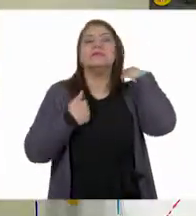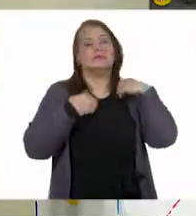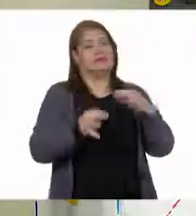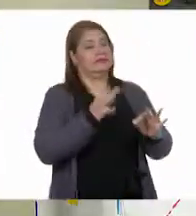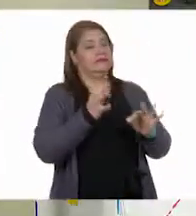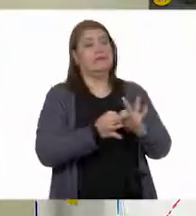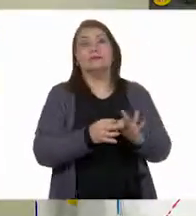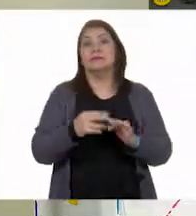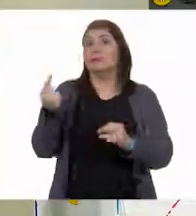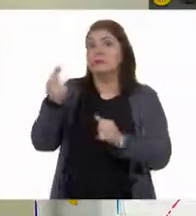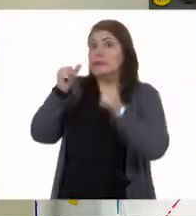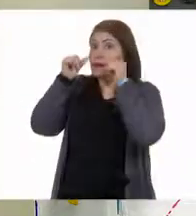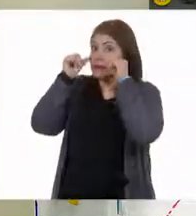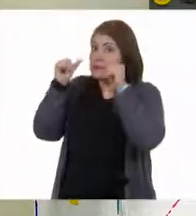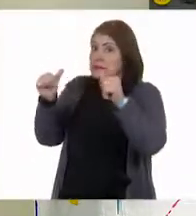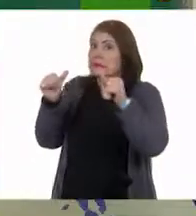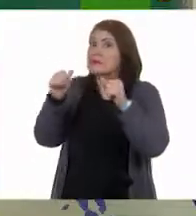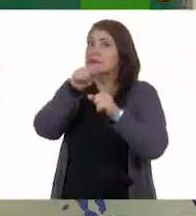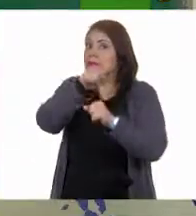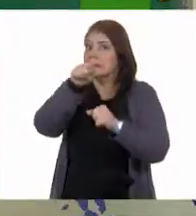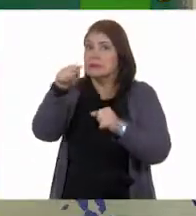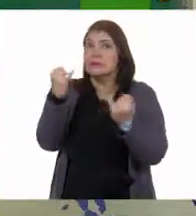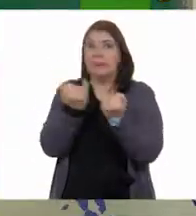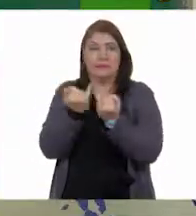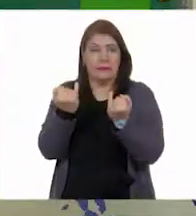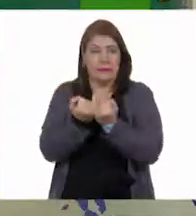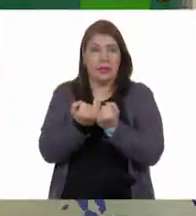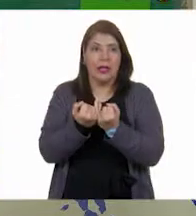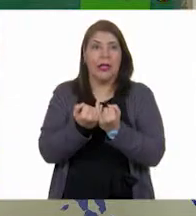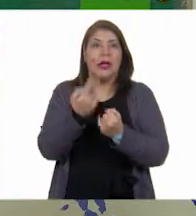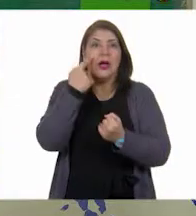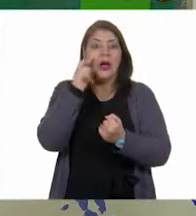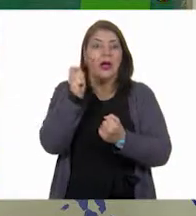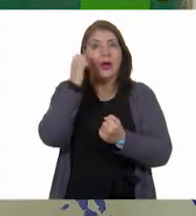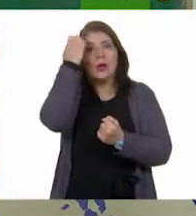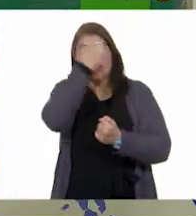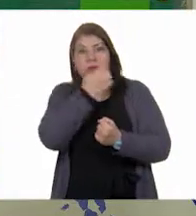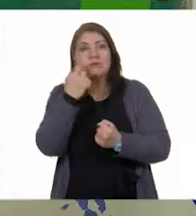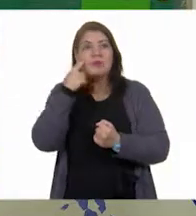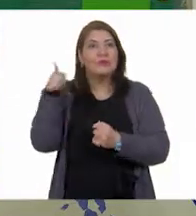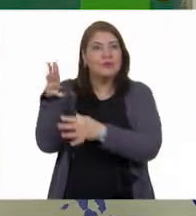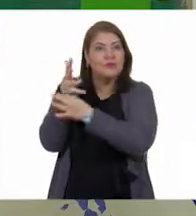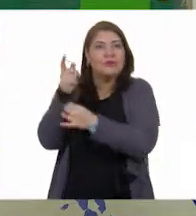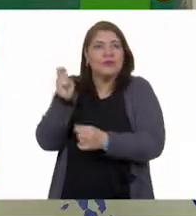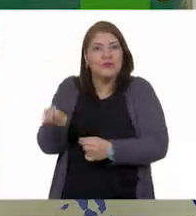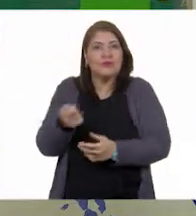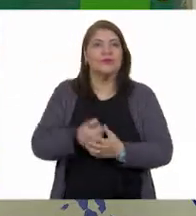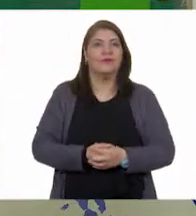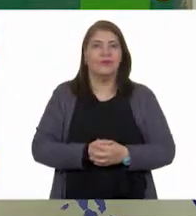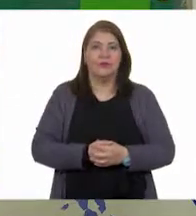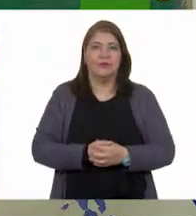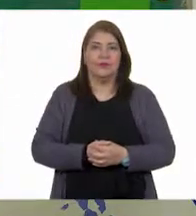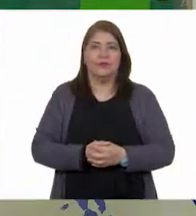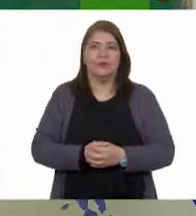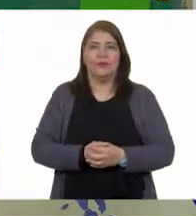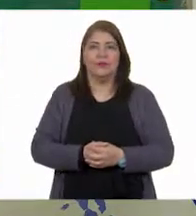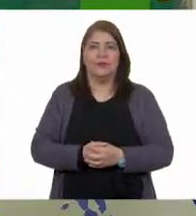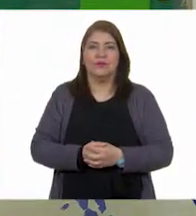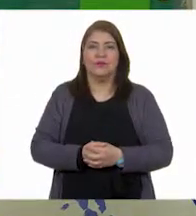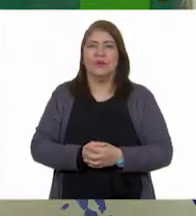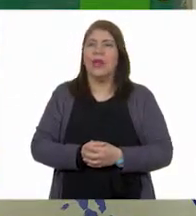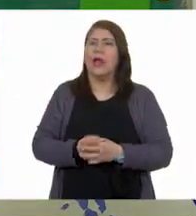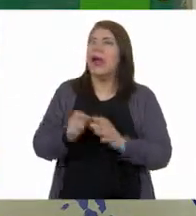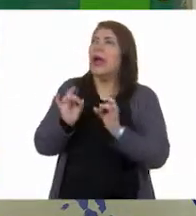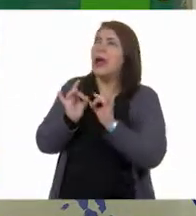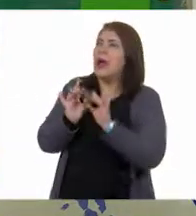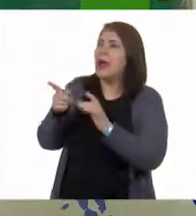Escúchame bien, Sí. Niños y niñas, pongan atención y después analicen lo que Erick nos va a decir. En algún momento de